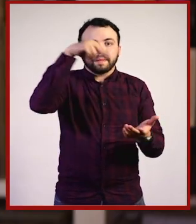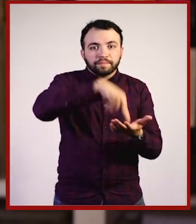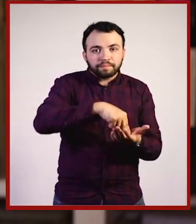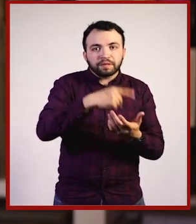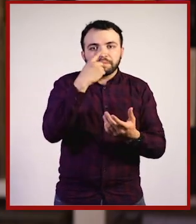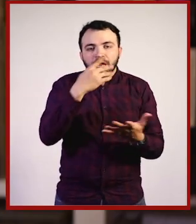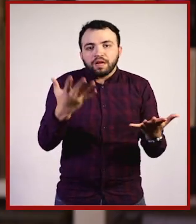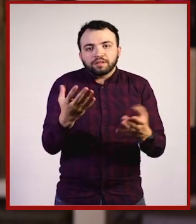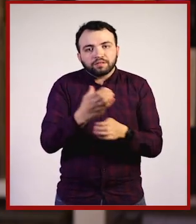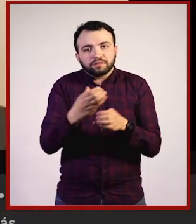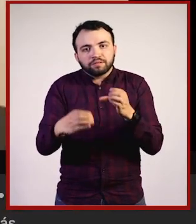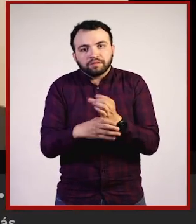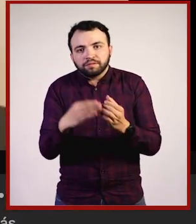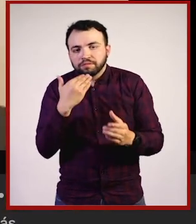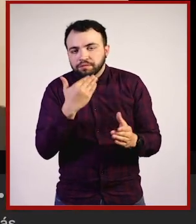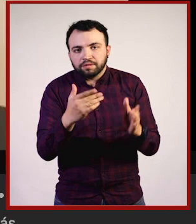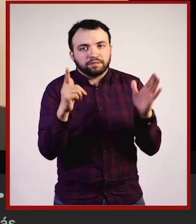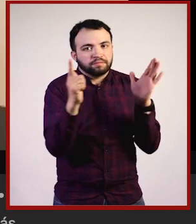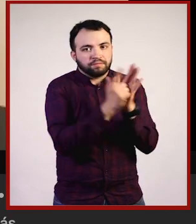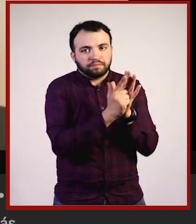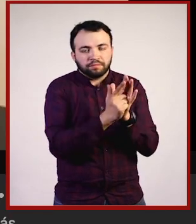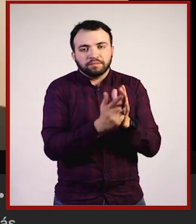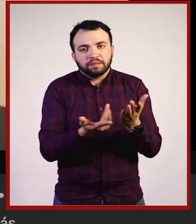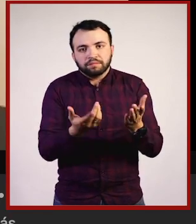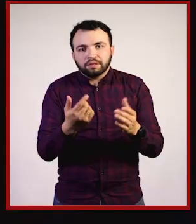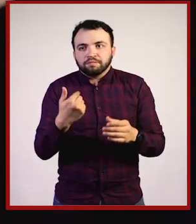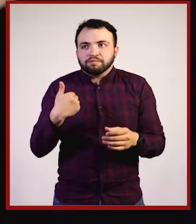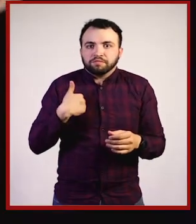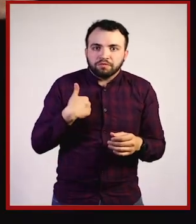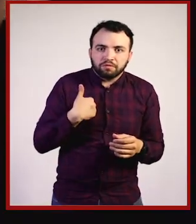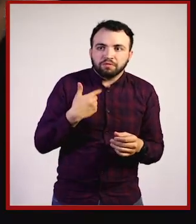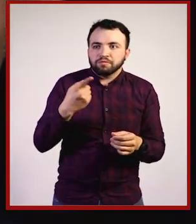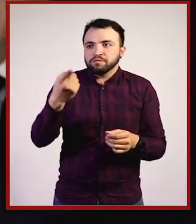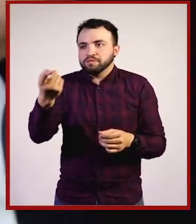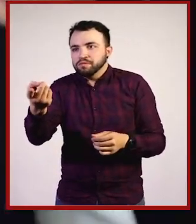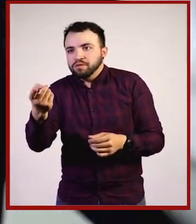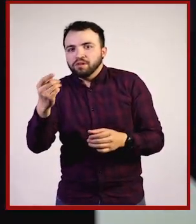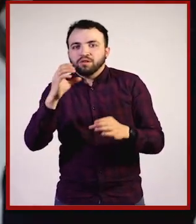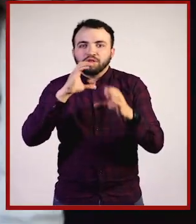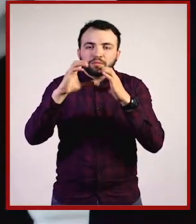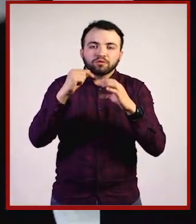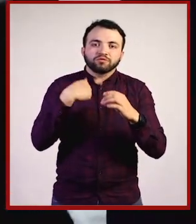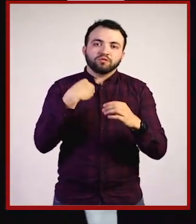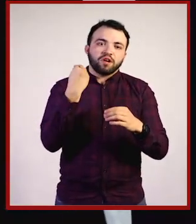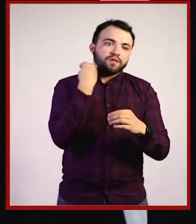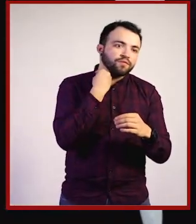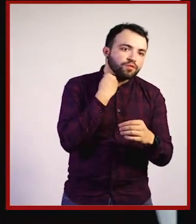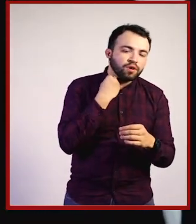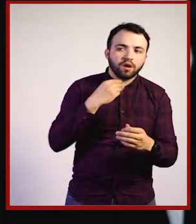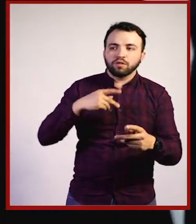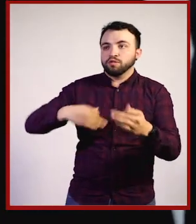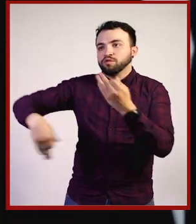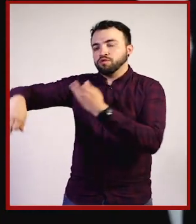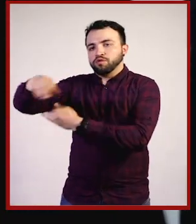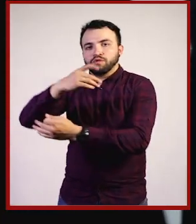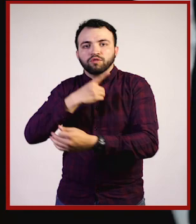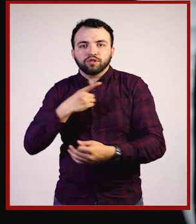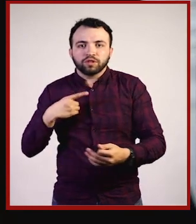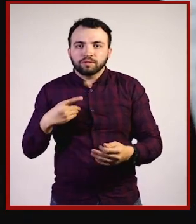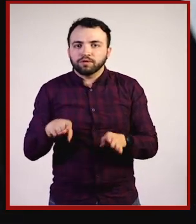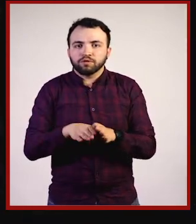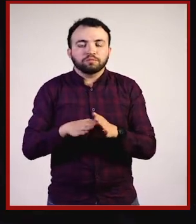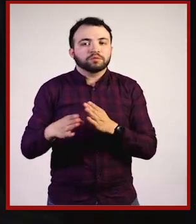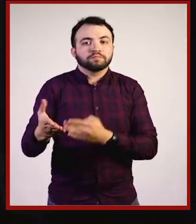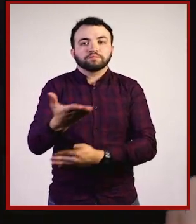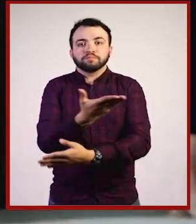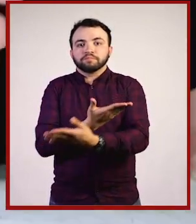ya sea un maestro, ya sea nosotros como abogados, ya sea ustedes como medios de comunicación, todos debemos de converger en un mismo